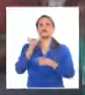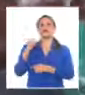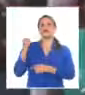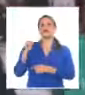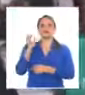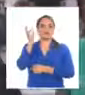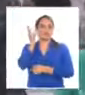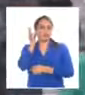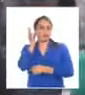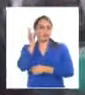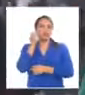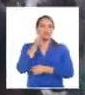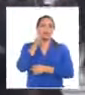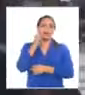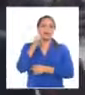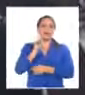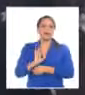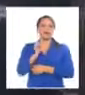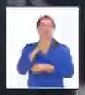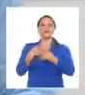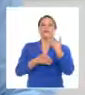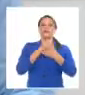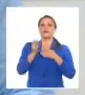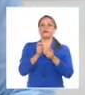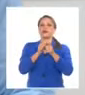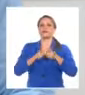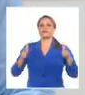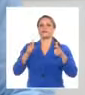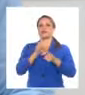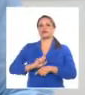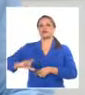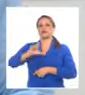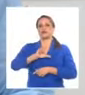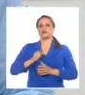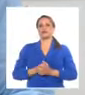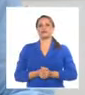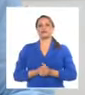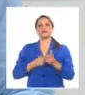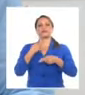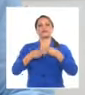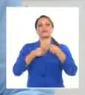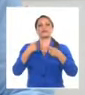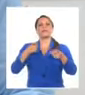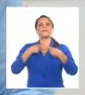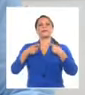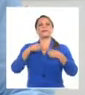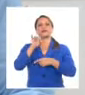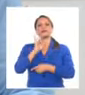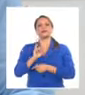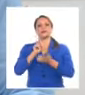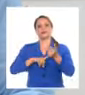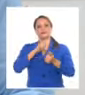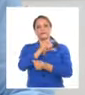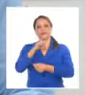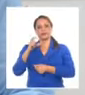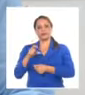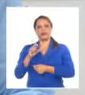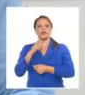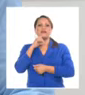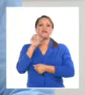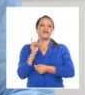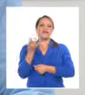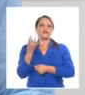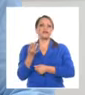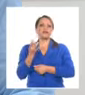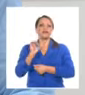género por ser esta una problemática social. Estaremos realizando el séptimo pleno del Comité Central del Partido a sólo 15 días